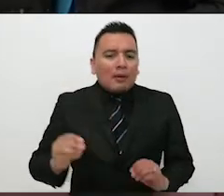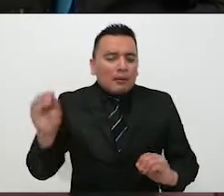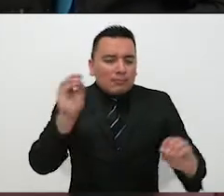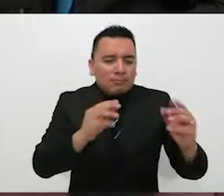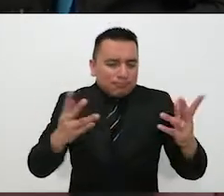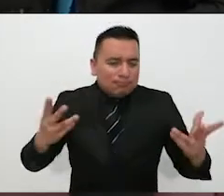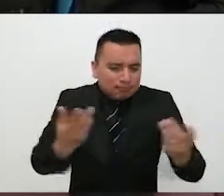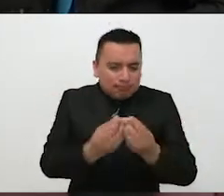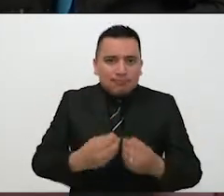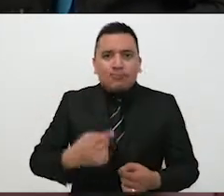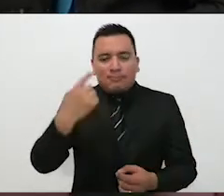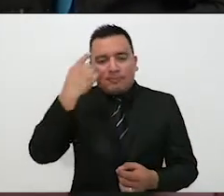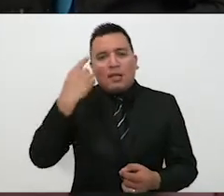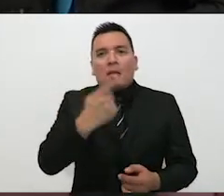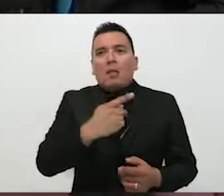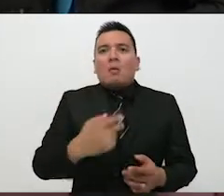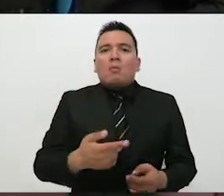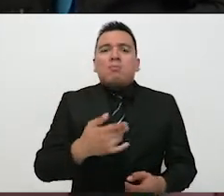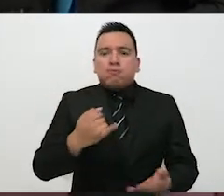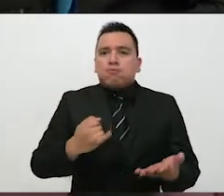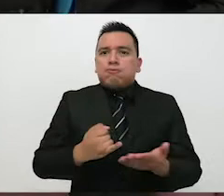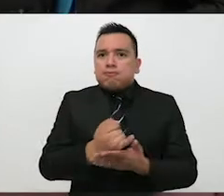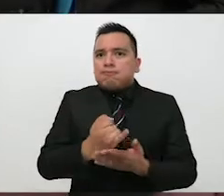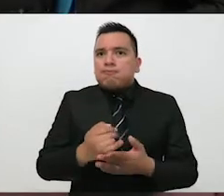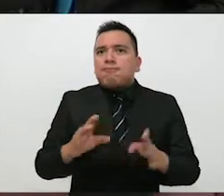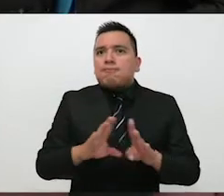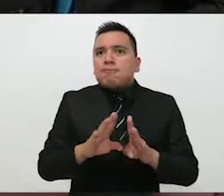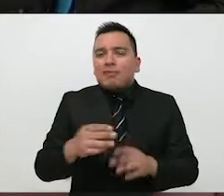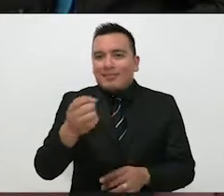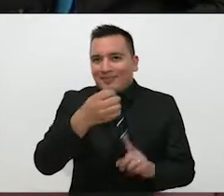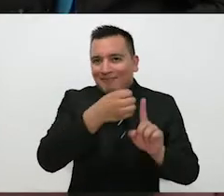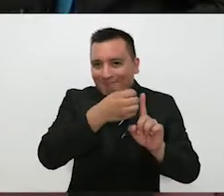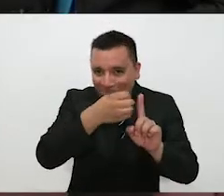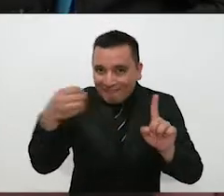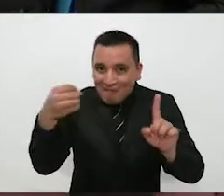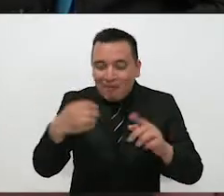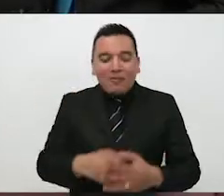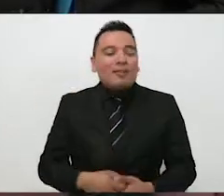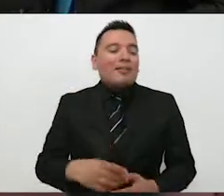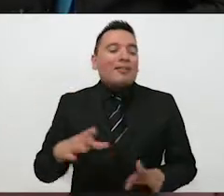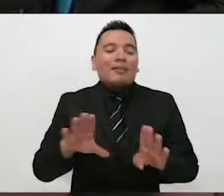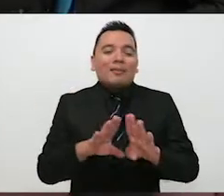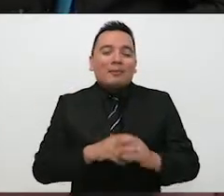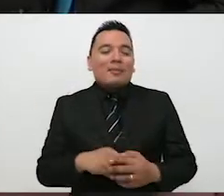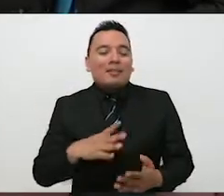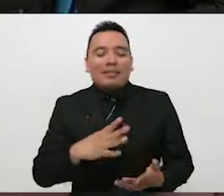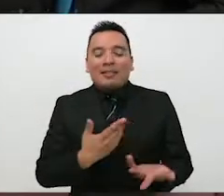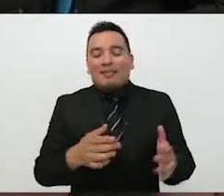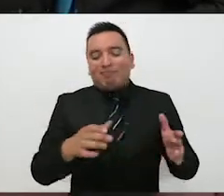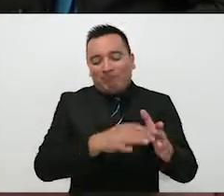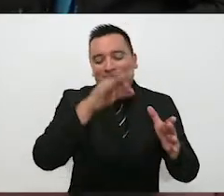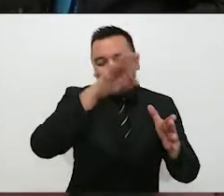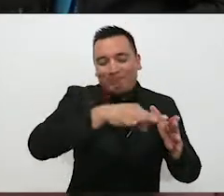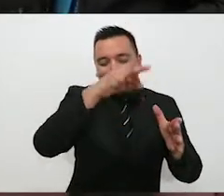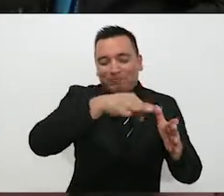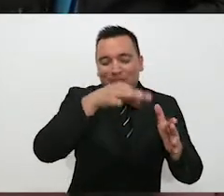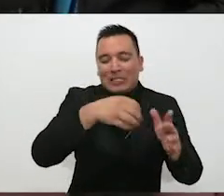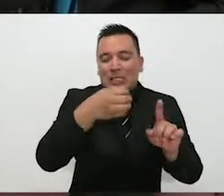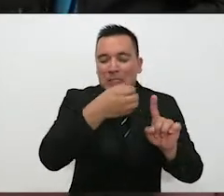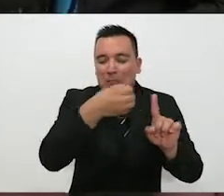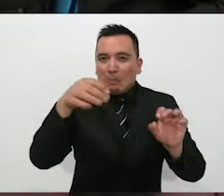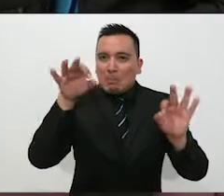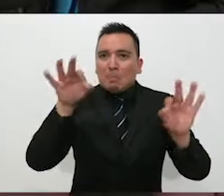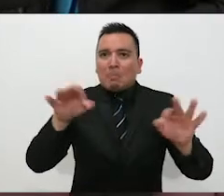designación de estos puestos sea de manera legal, objetiva y apegada a todos los principios para que